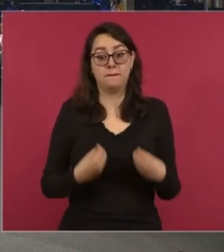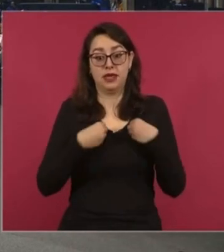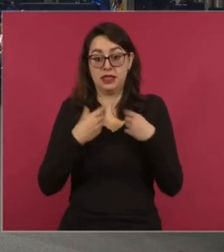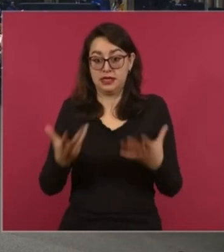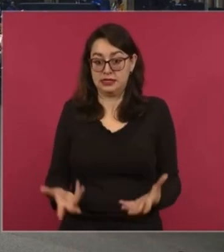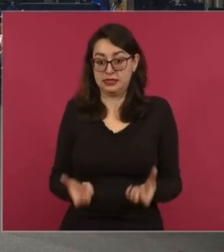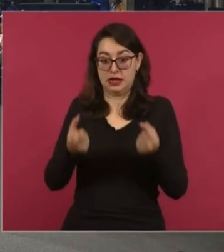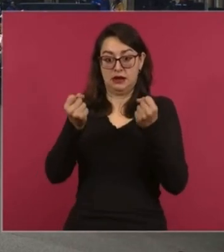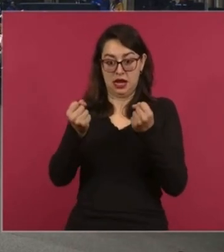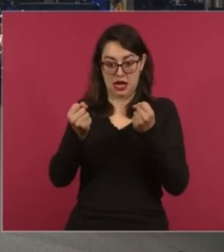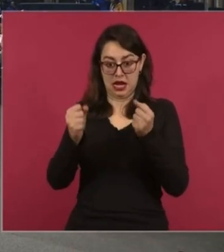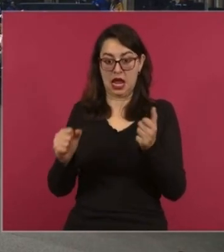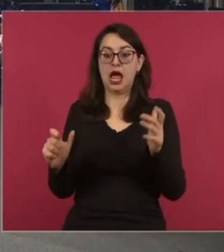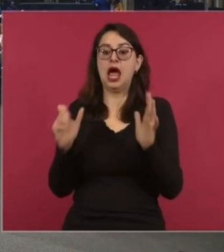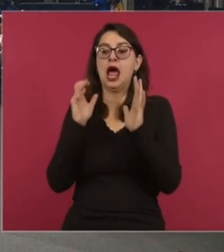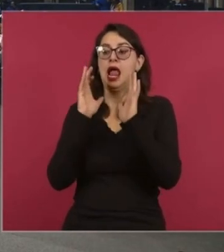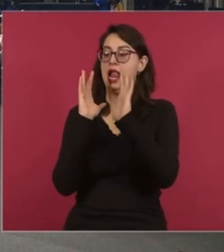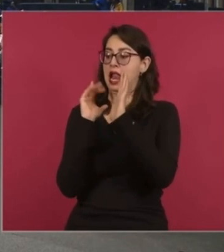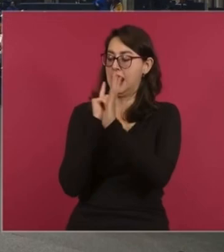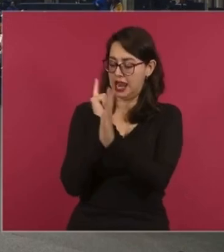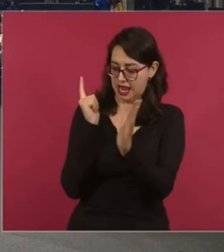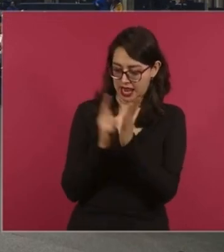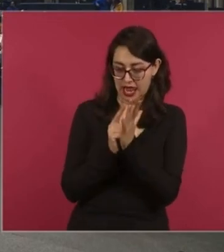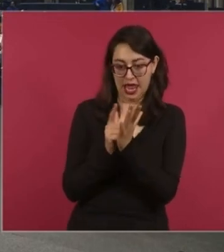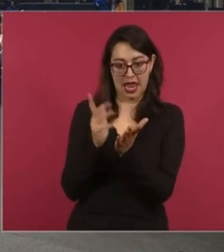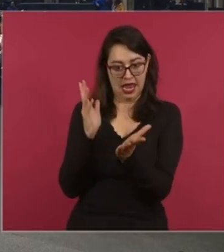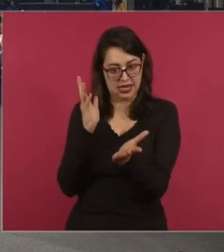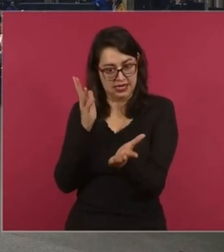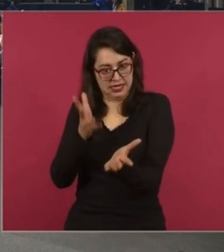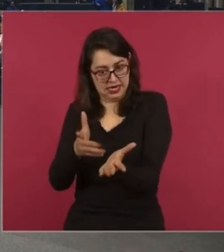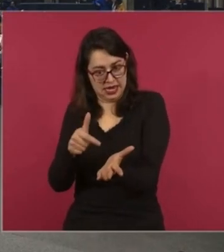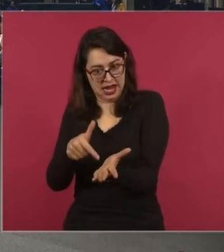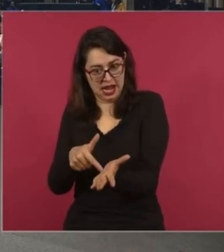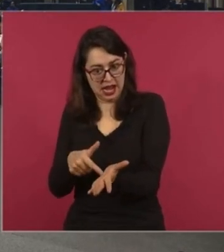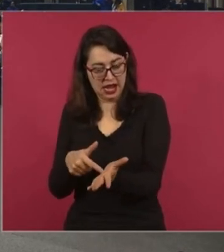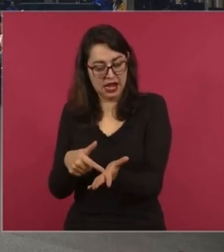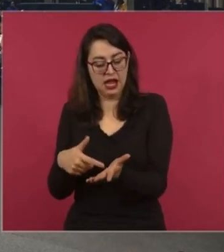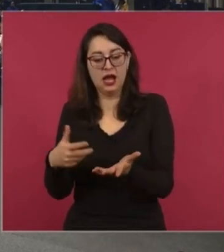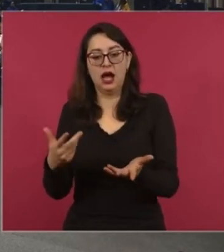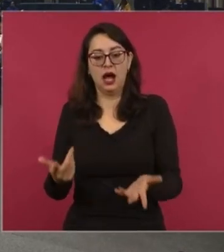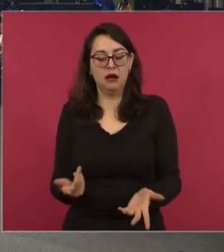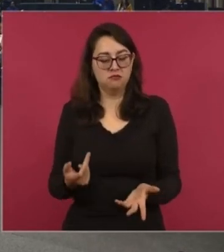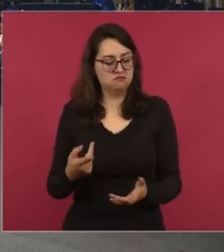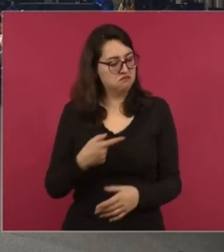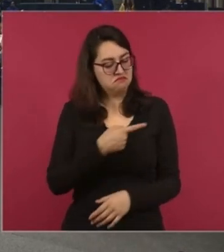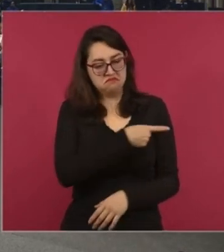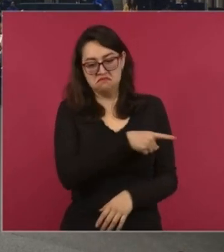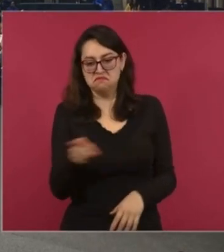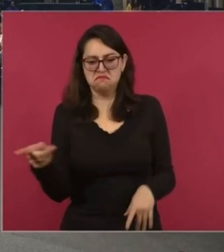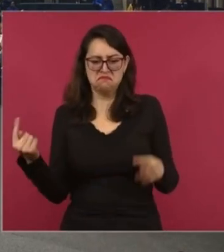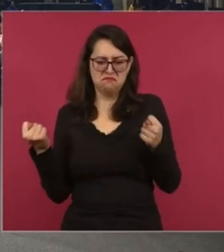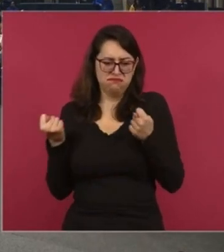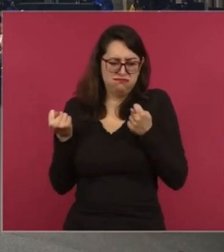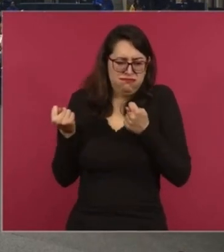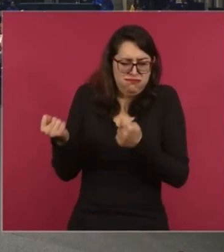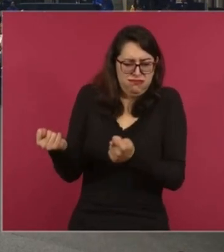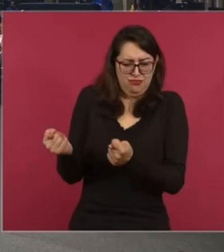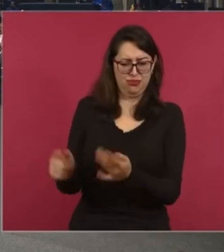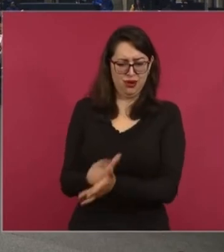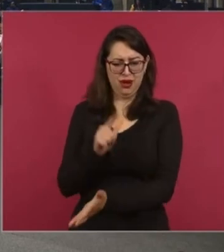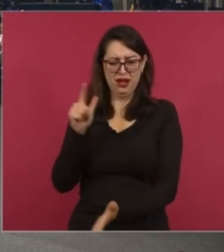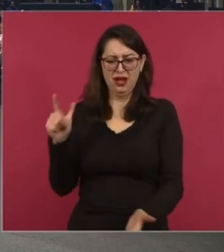está en la ley, porque ese es su pretexto, que ya está en la ley, que tienen que tener la especialidad, no la cumplen, simplemente no la cumplen.